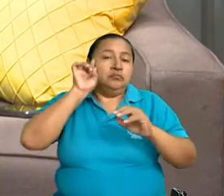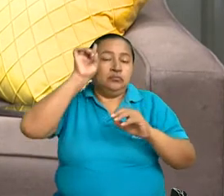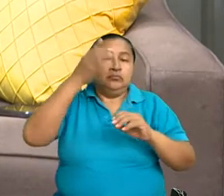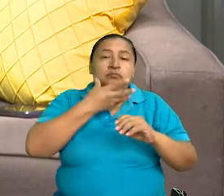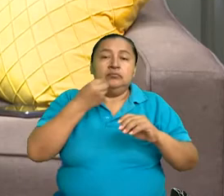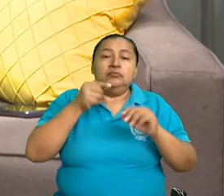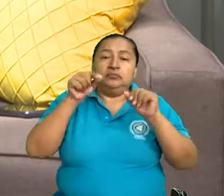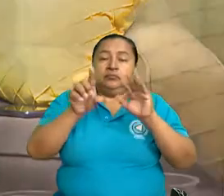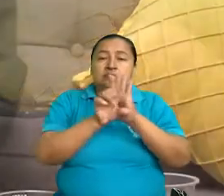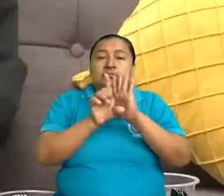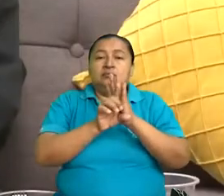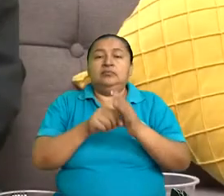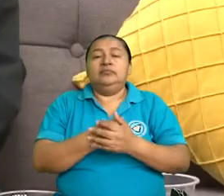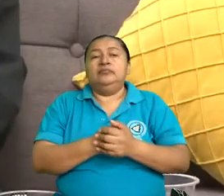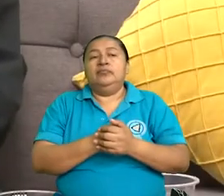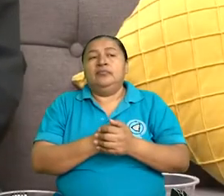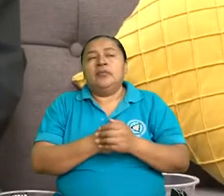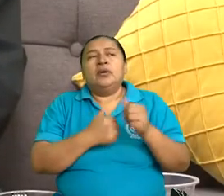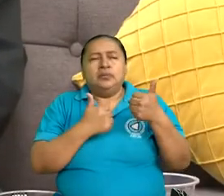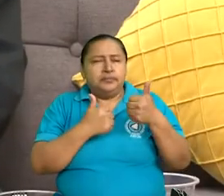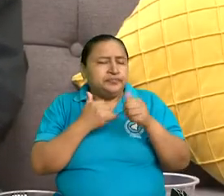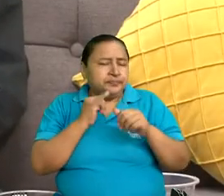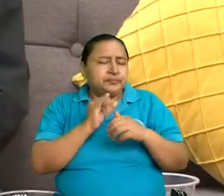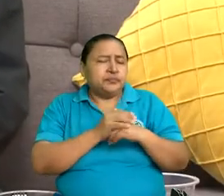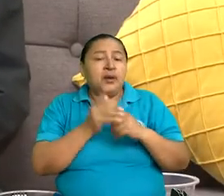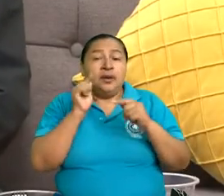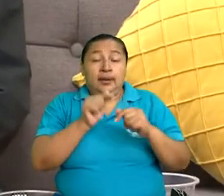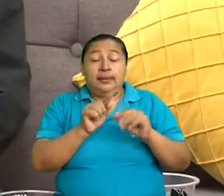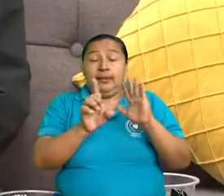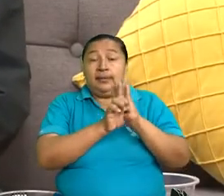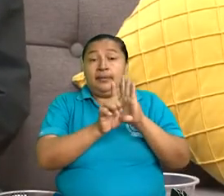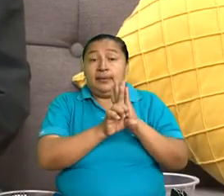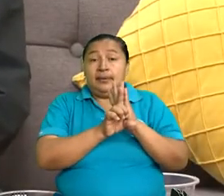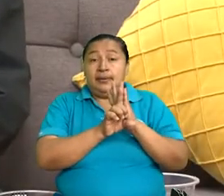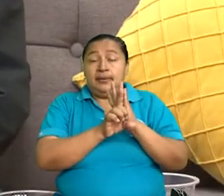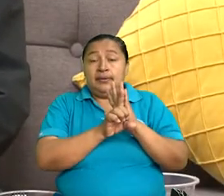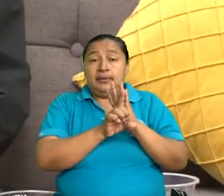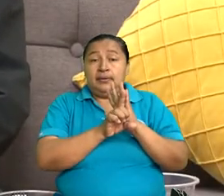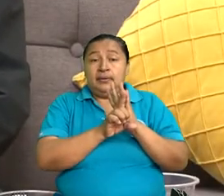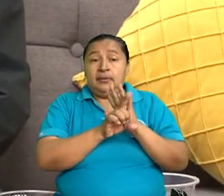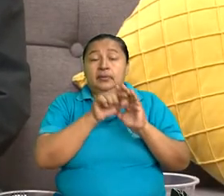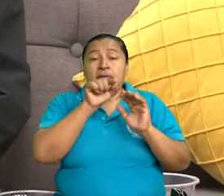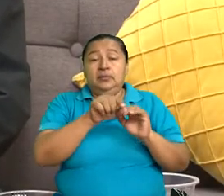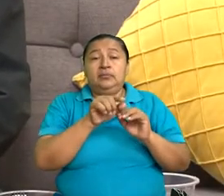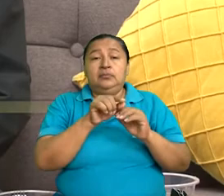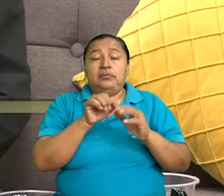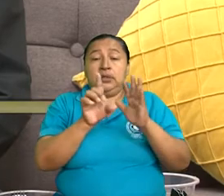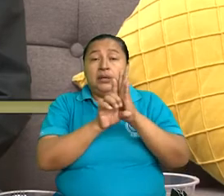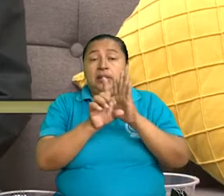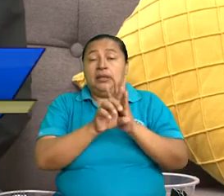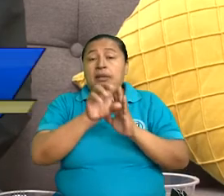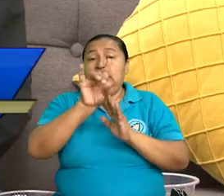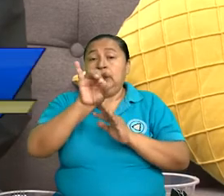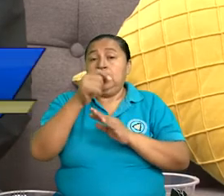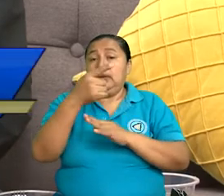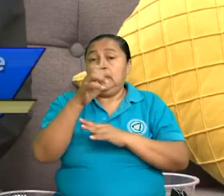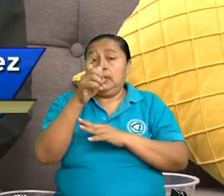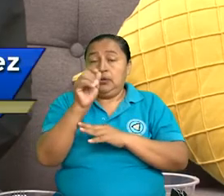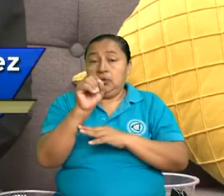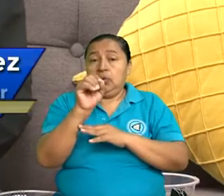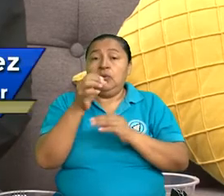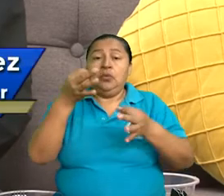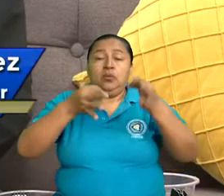esta ley. ¿Cómo no? Hemos mencionado que esta ley del digesto jurídico en materia de